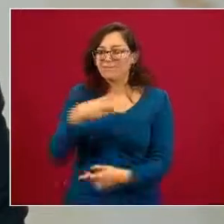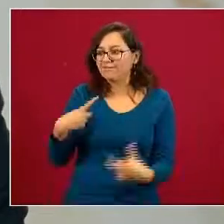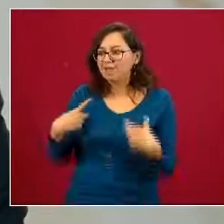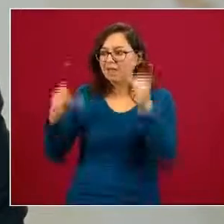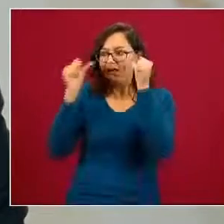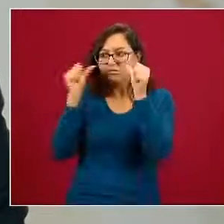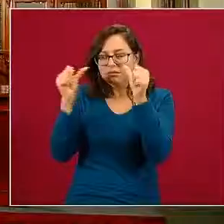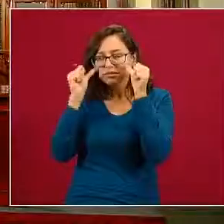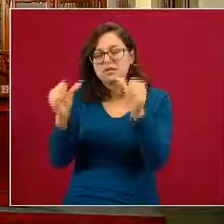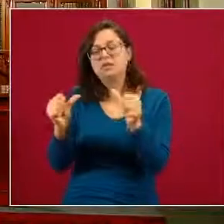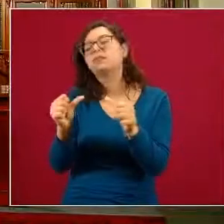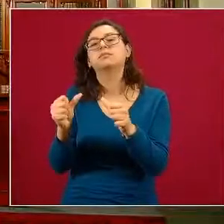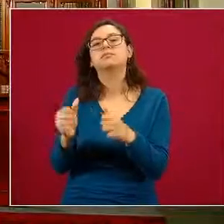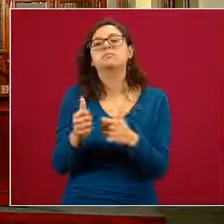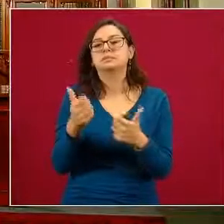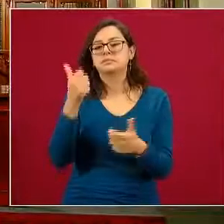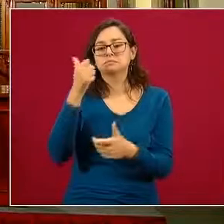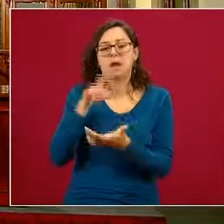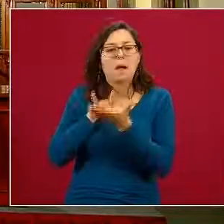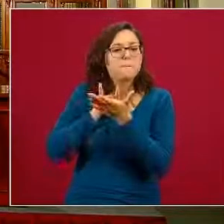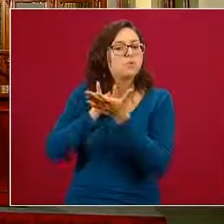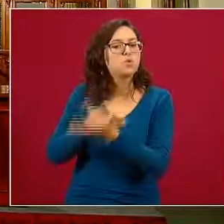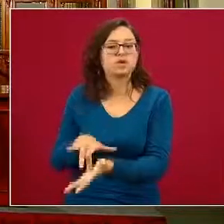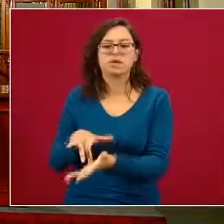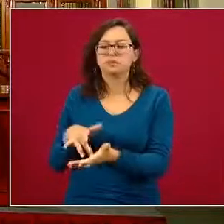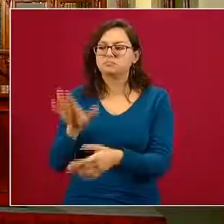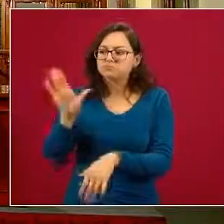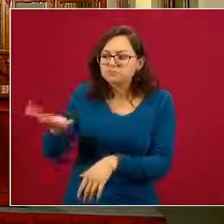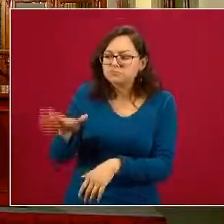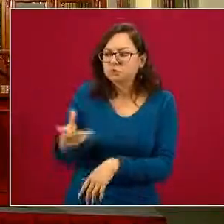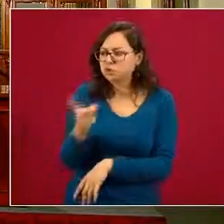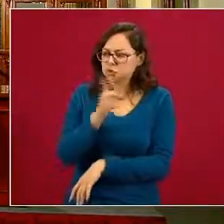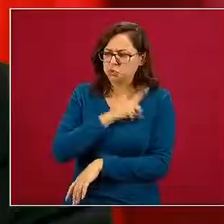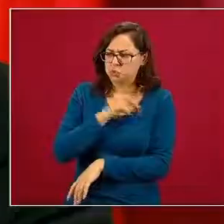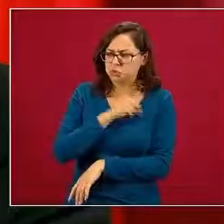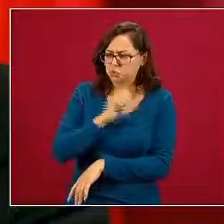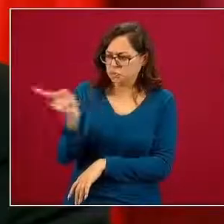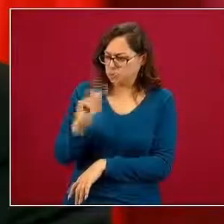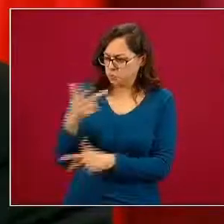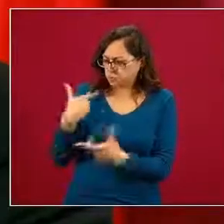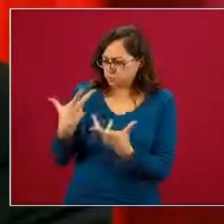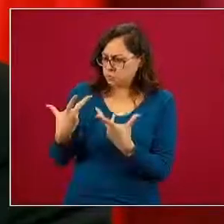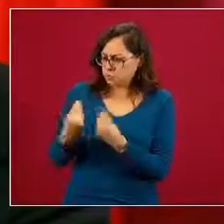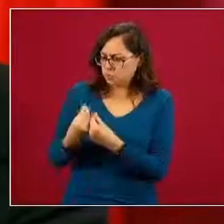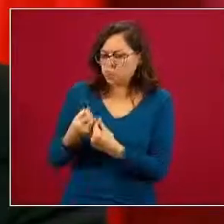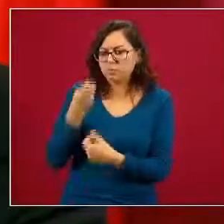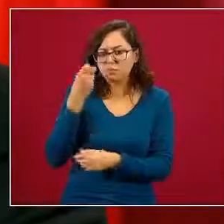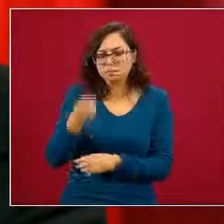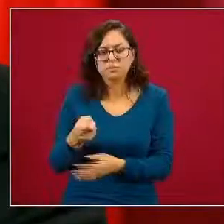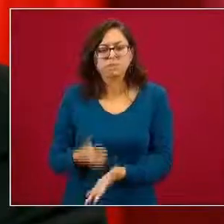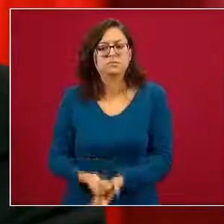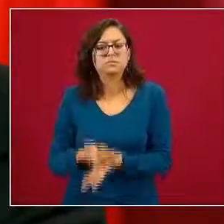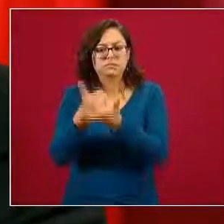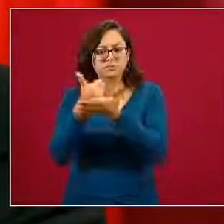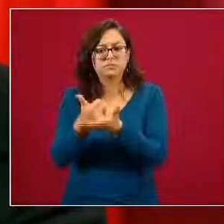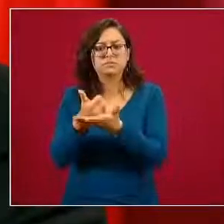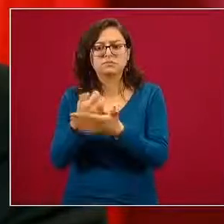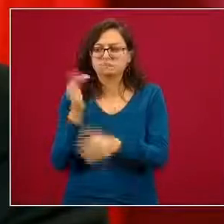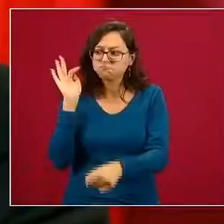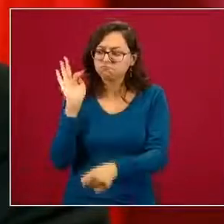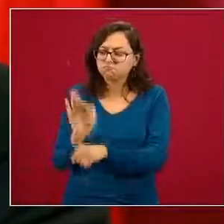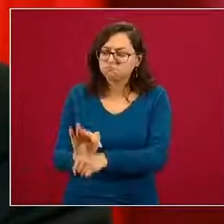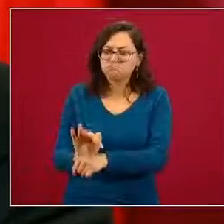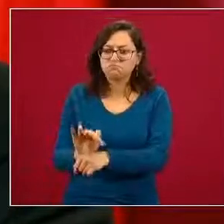momento principalmente tenderle la mano hacerle saber que no está solo eso ya genera factores de